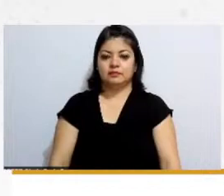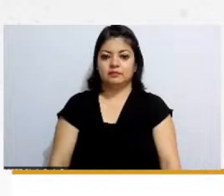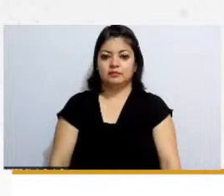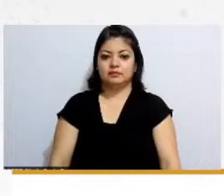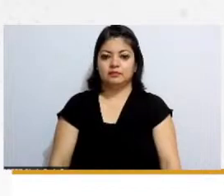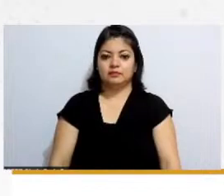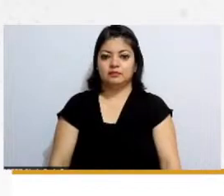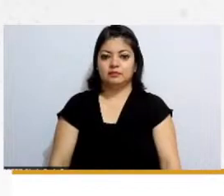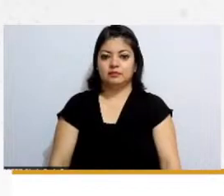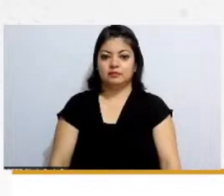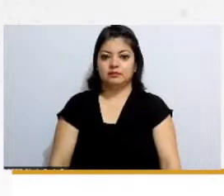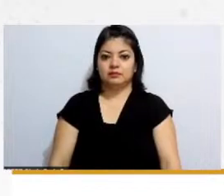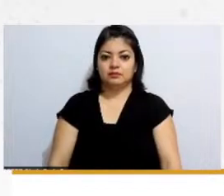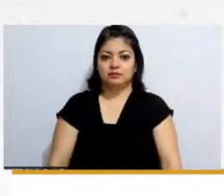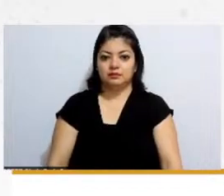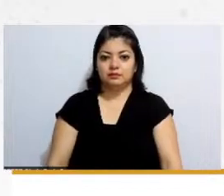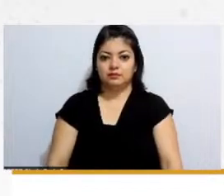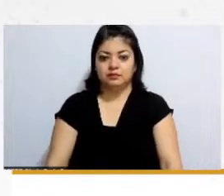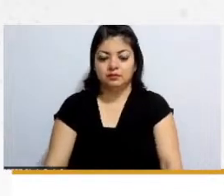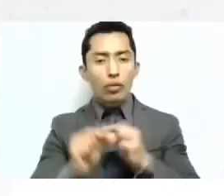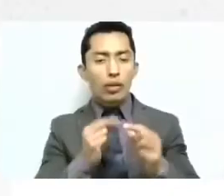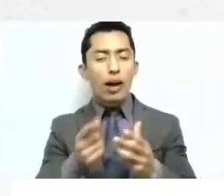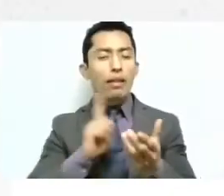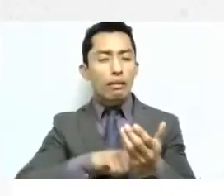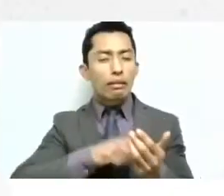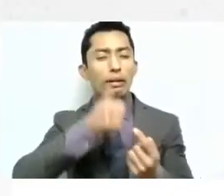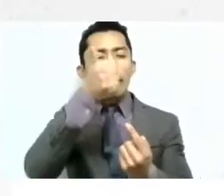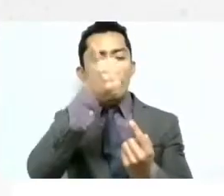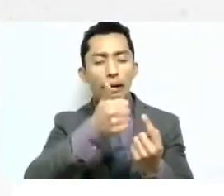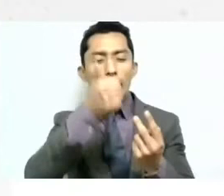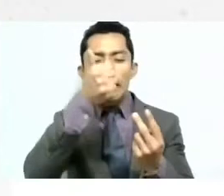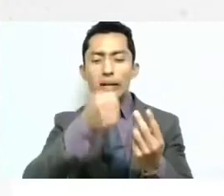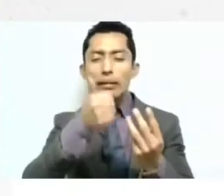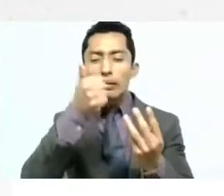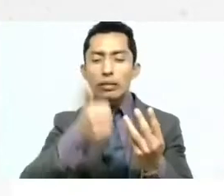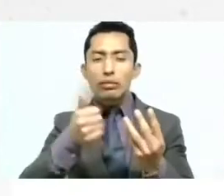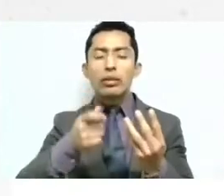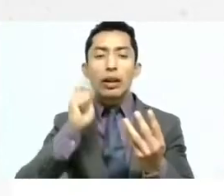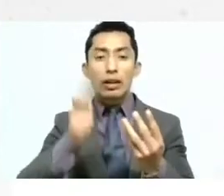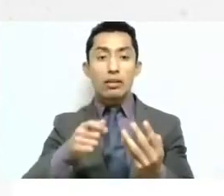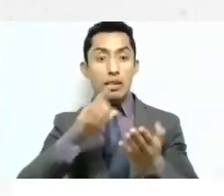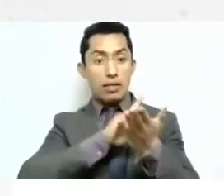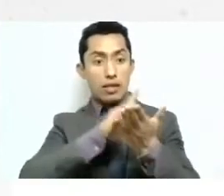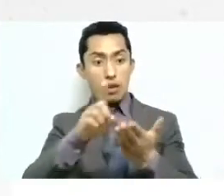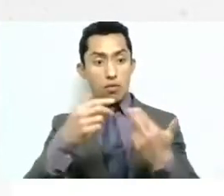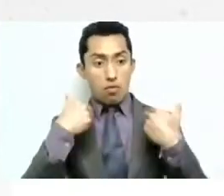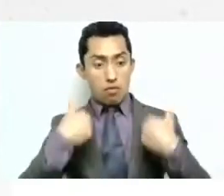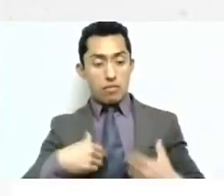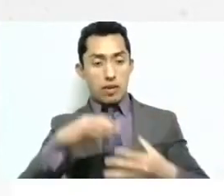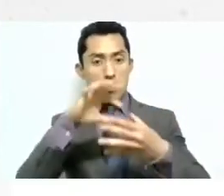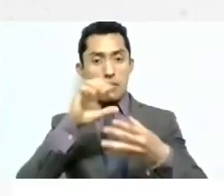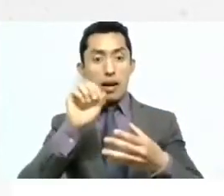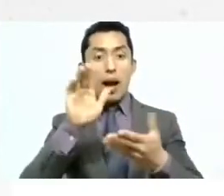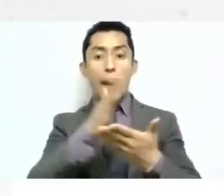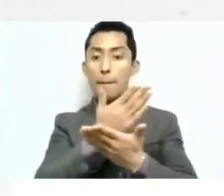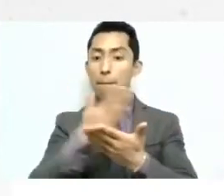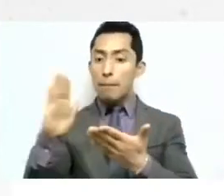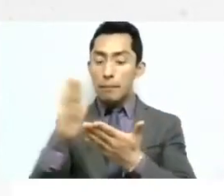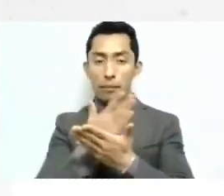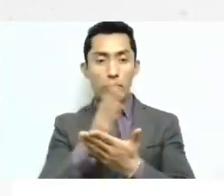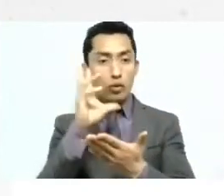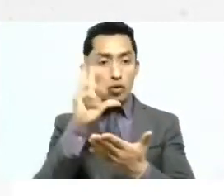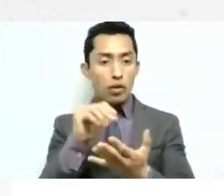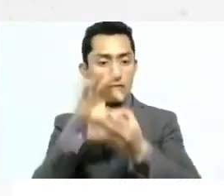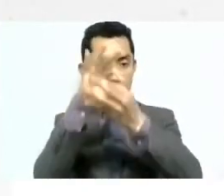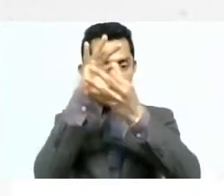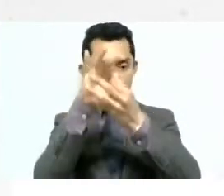que va viendo de manera sutil como todos vamos de la mano todos estos derechos van emparejados entonces a mí me